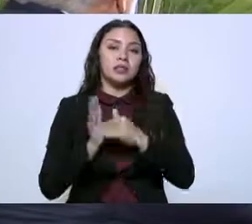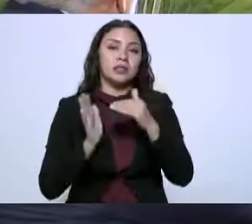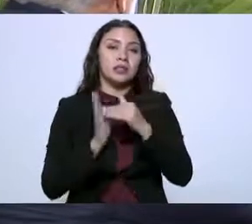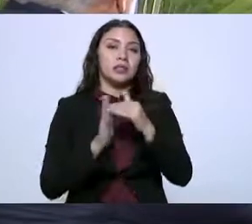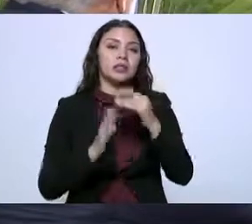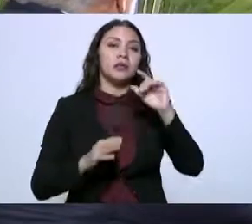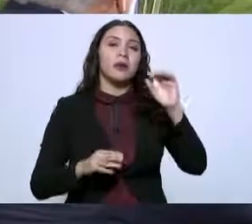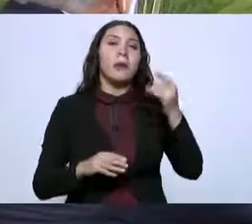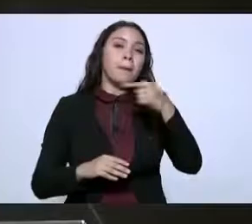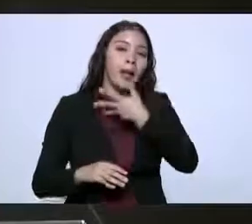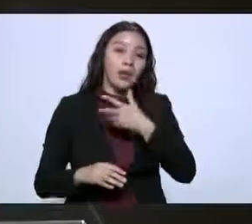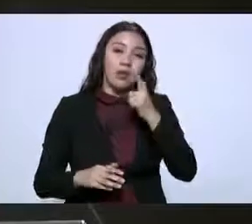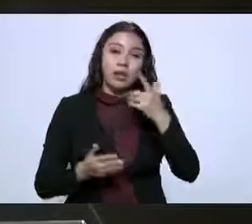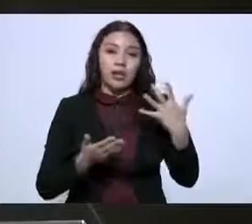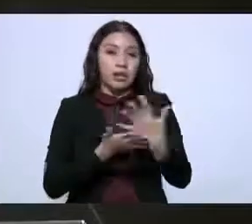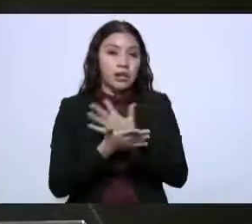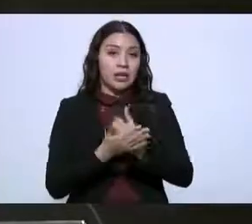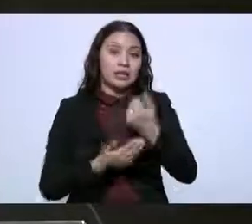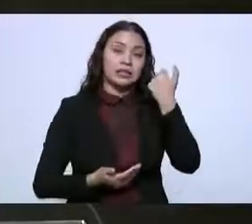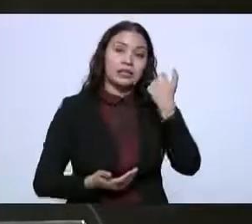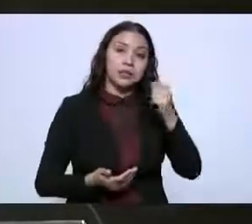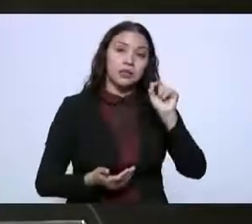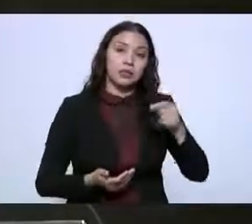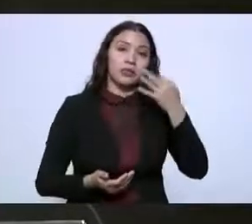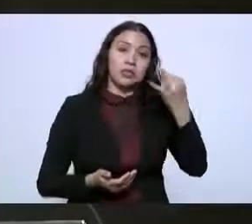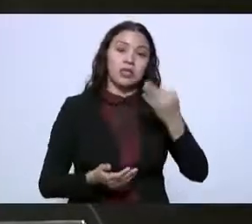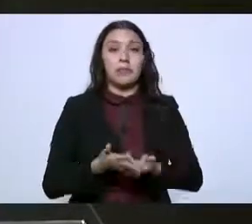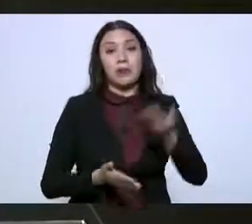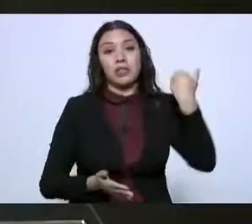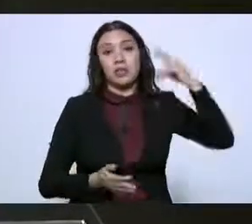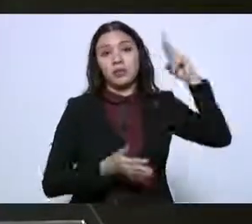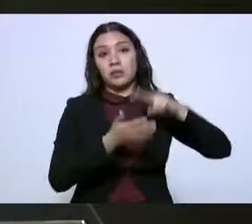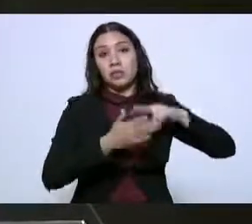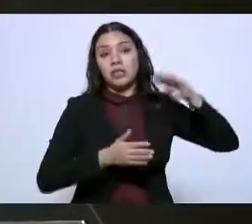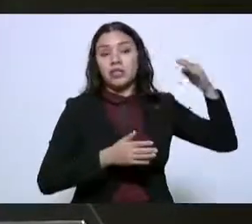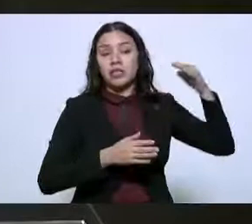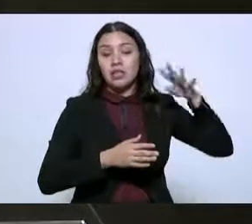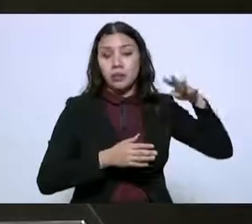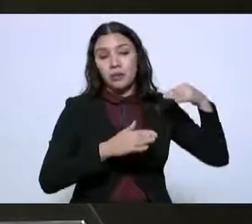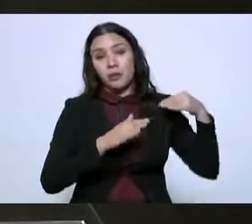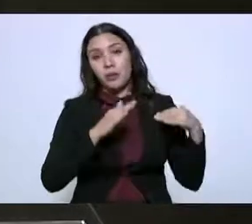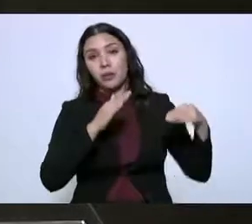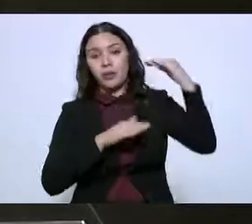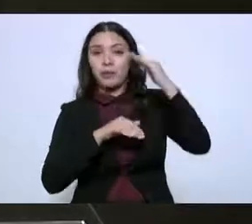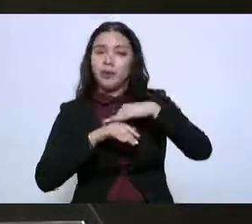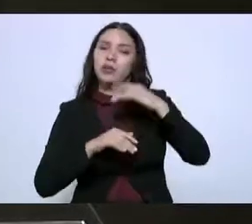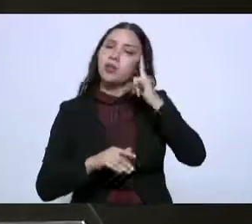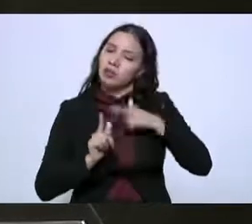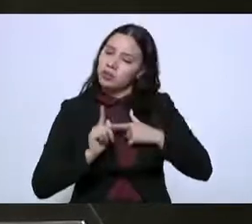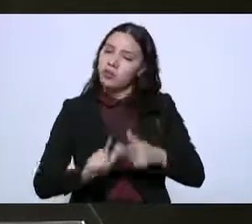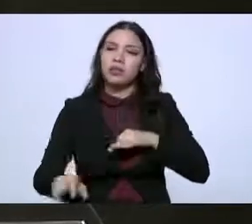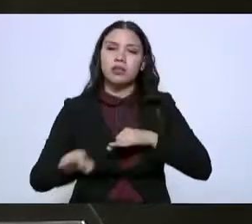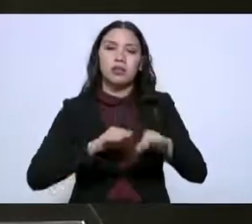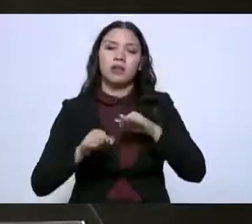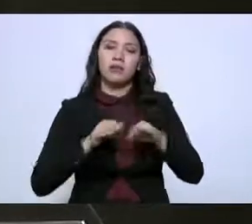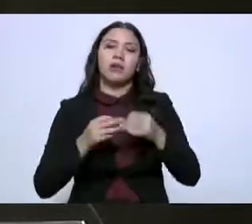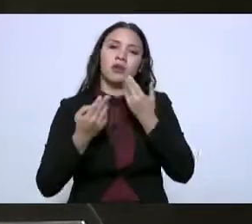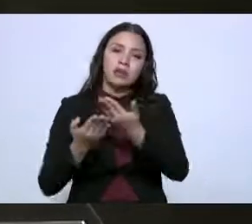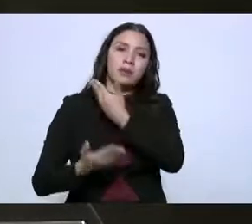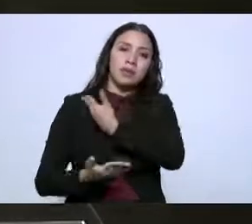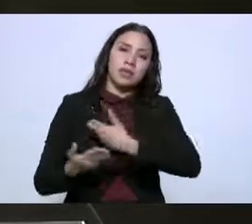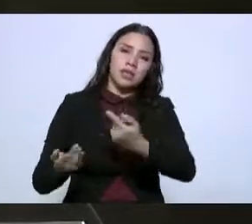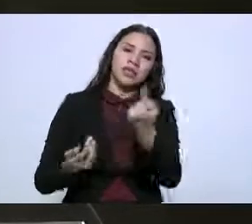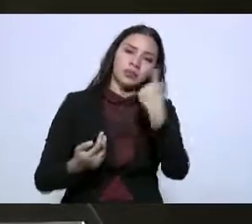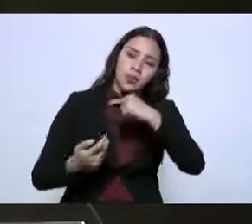captación de divisas 6.3 ya por arriba del 2019 y seguiremos trabajando como usted lo ha ordenado señor